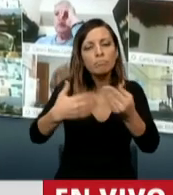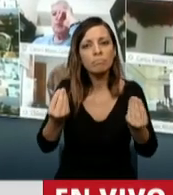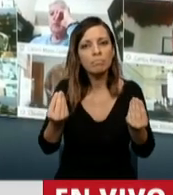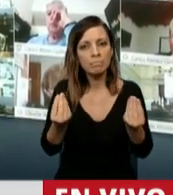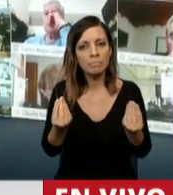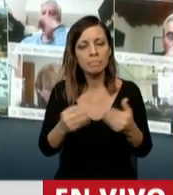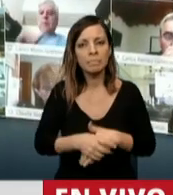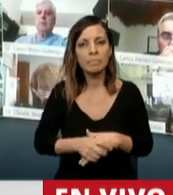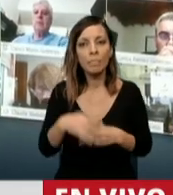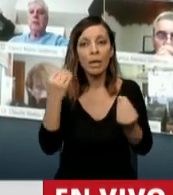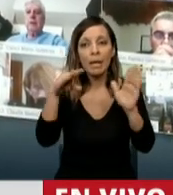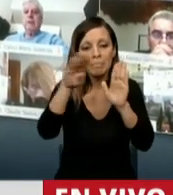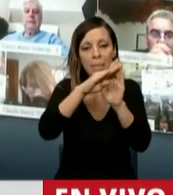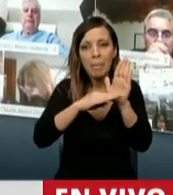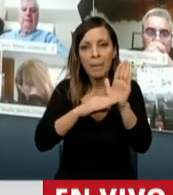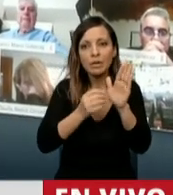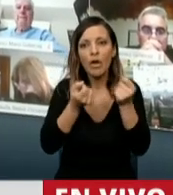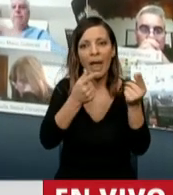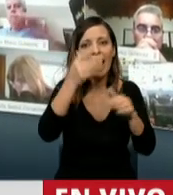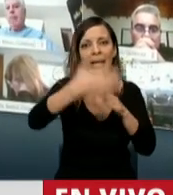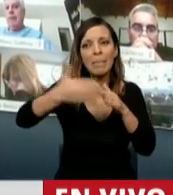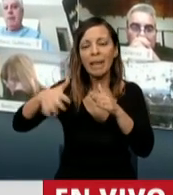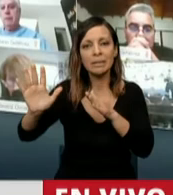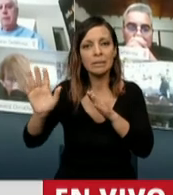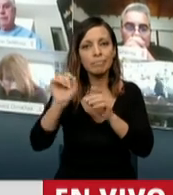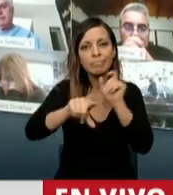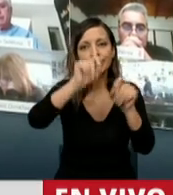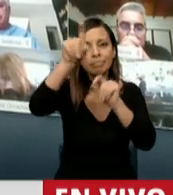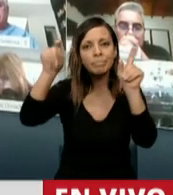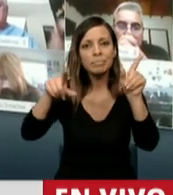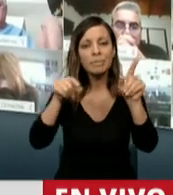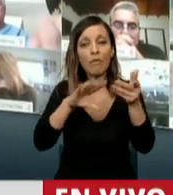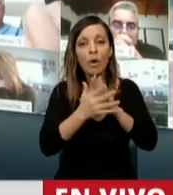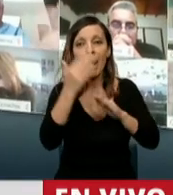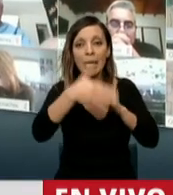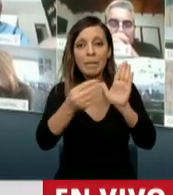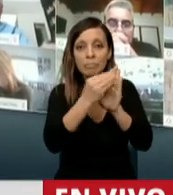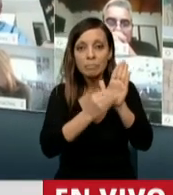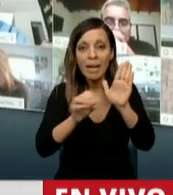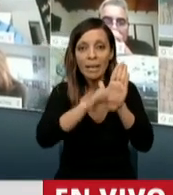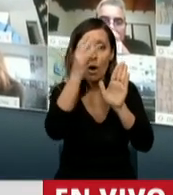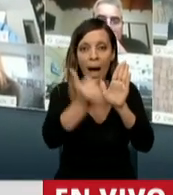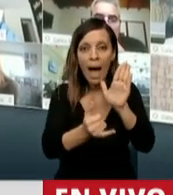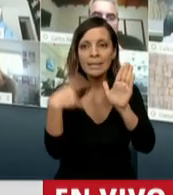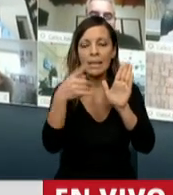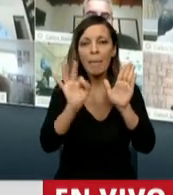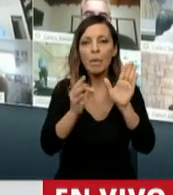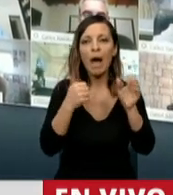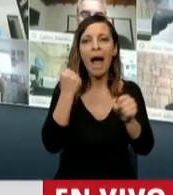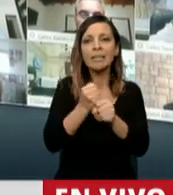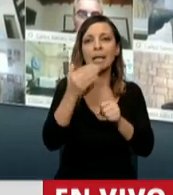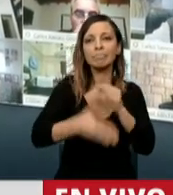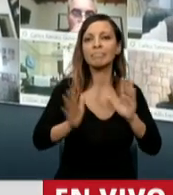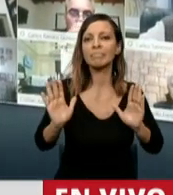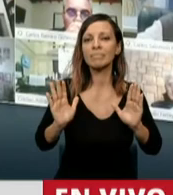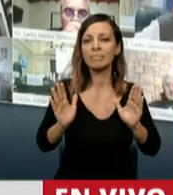Porque con parámetros ponemos límites y con límites sabemos a qué atenernos. Sabemos a qué atenernos los gobernantes